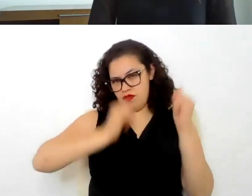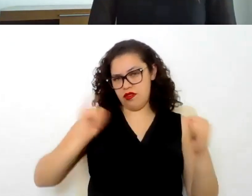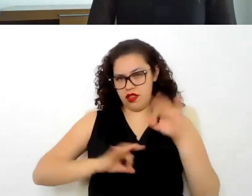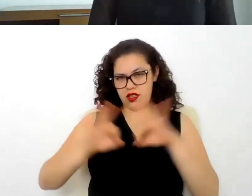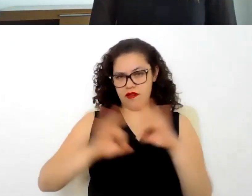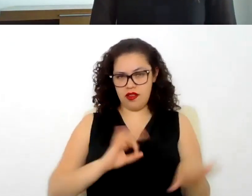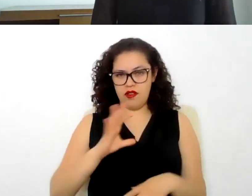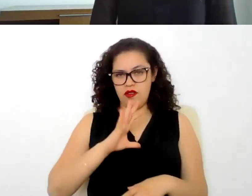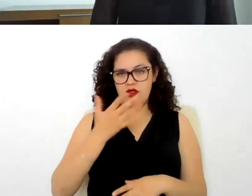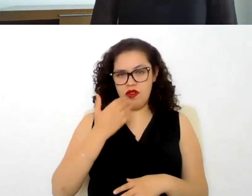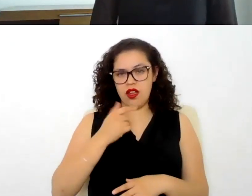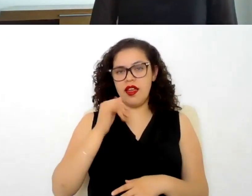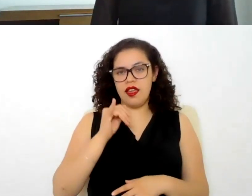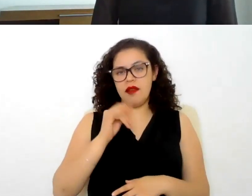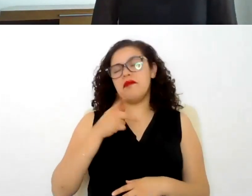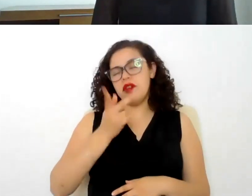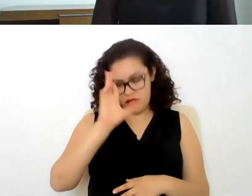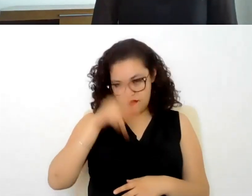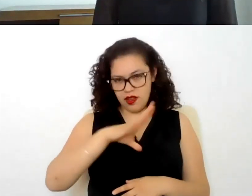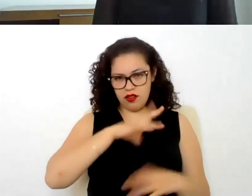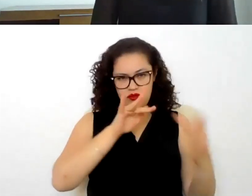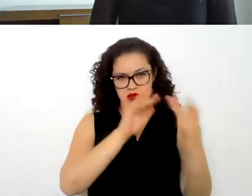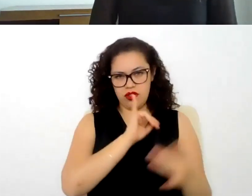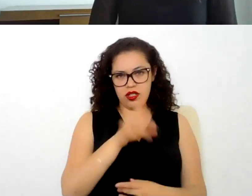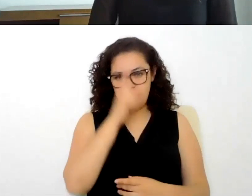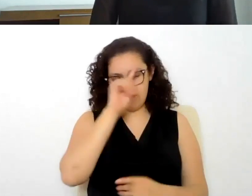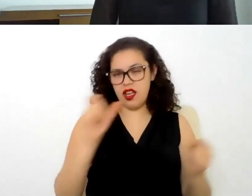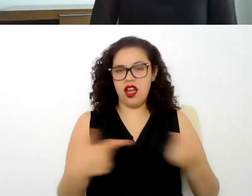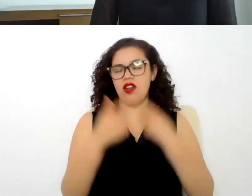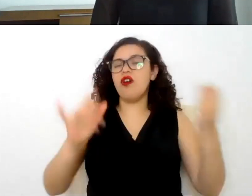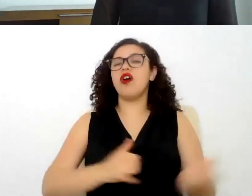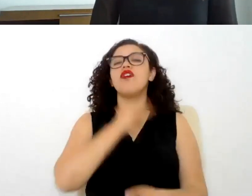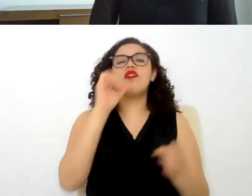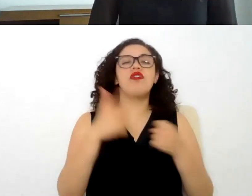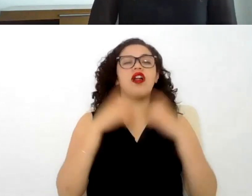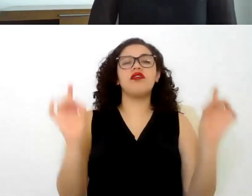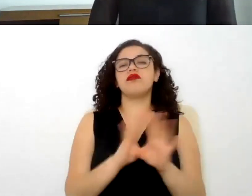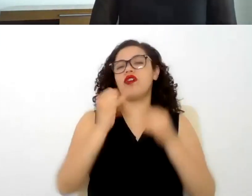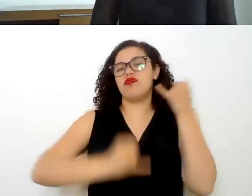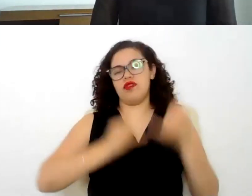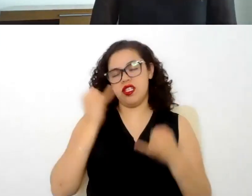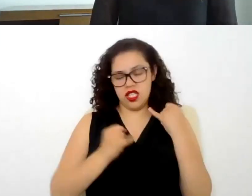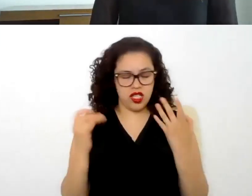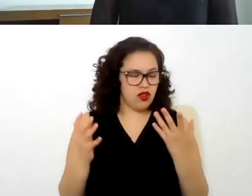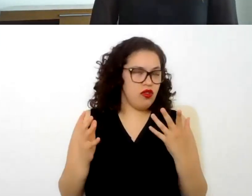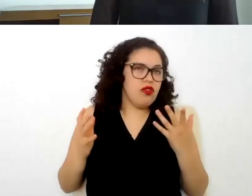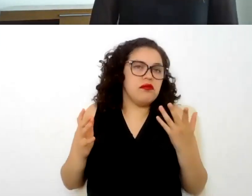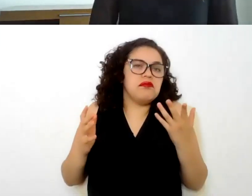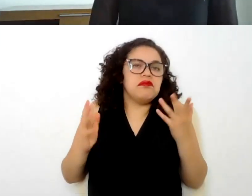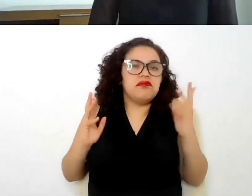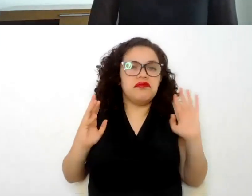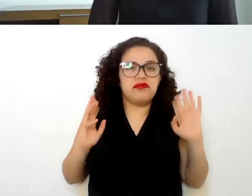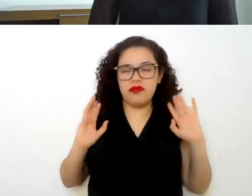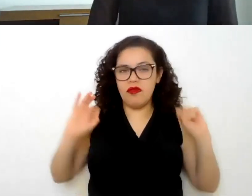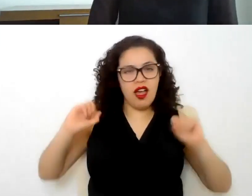entonces para evitar algún precedente en algún juicio o algo